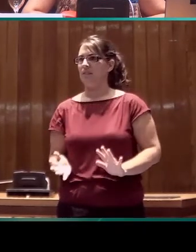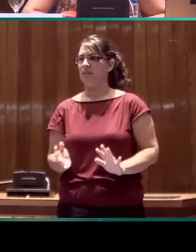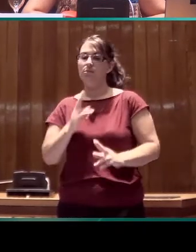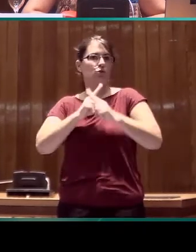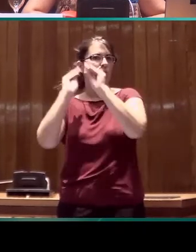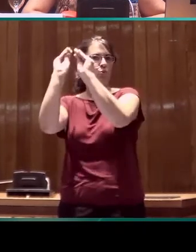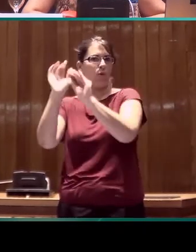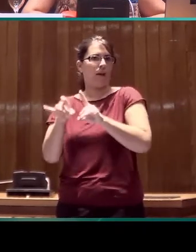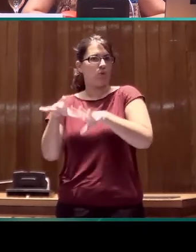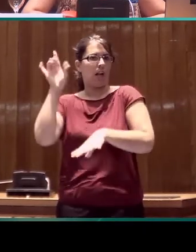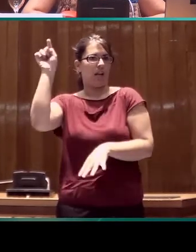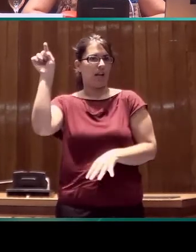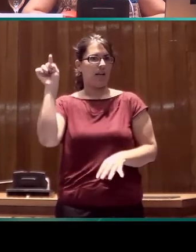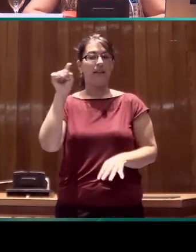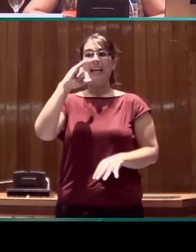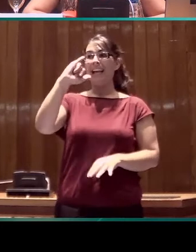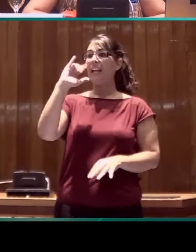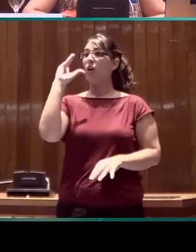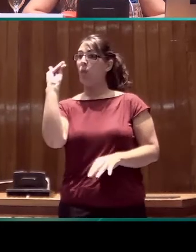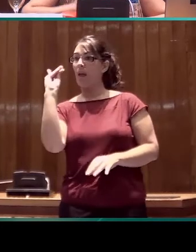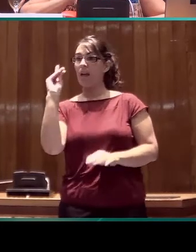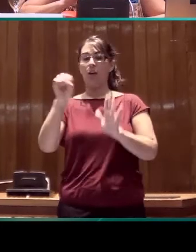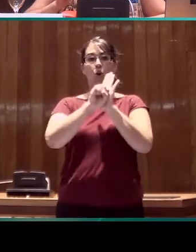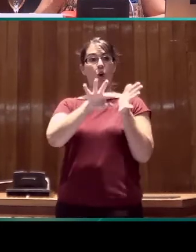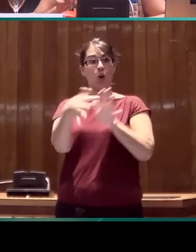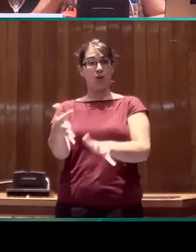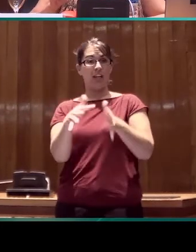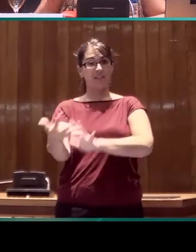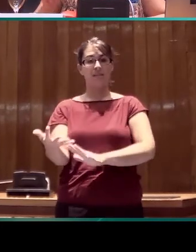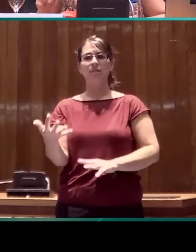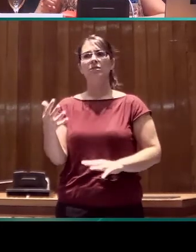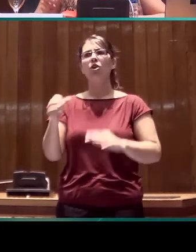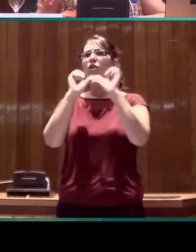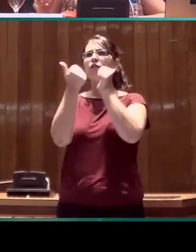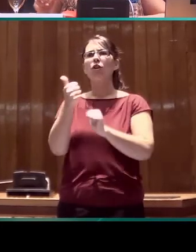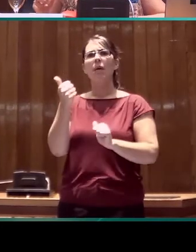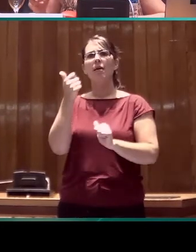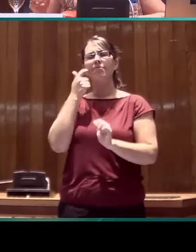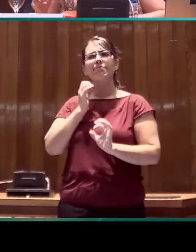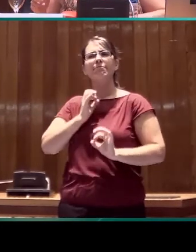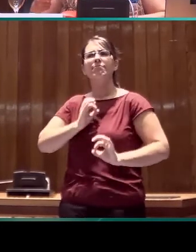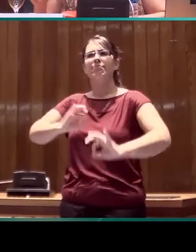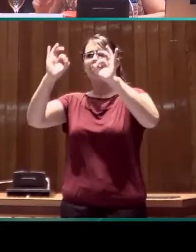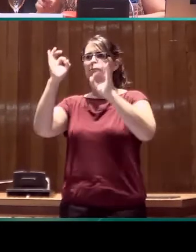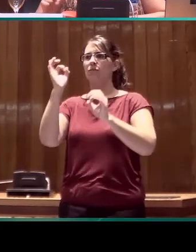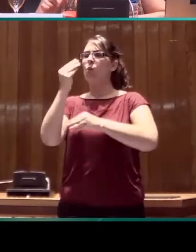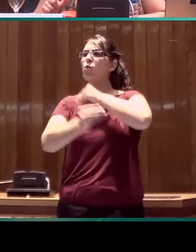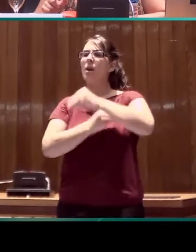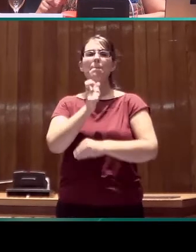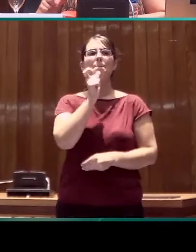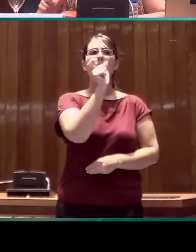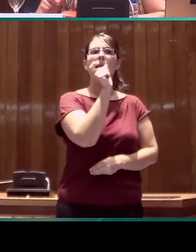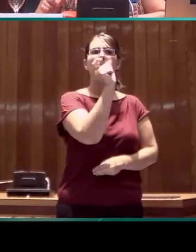Ideglosas son una forma particular de utilizar palabras de una lengua vocal, en el caso de